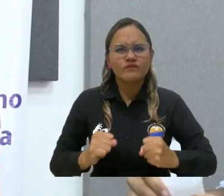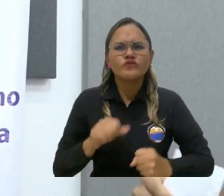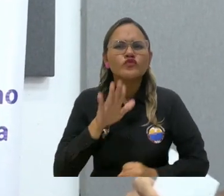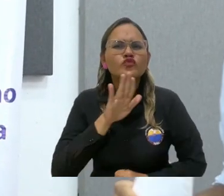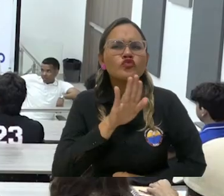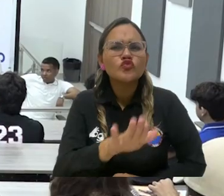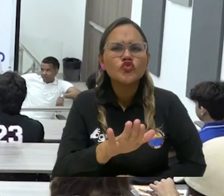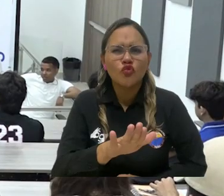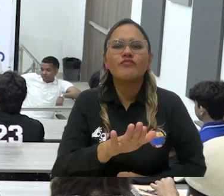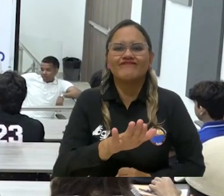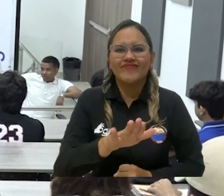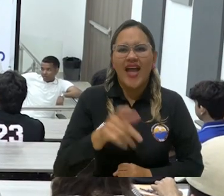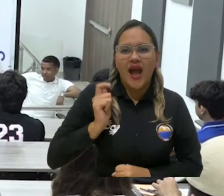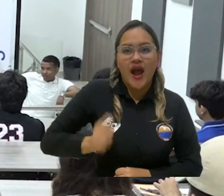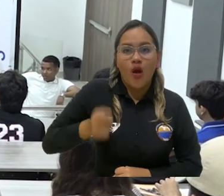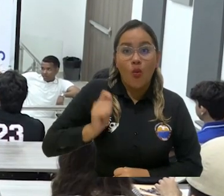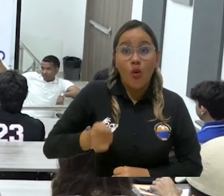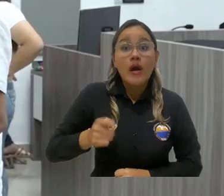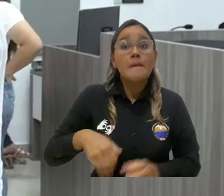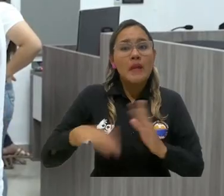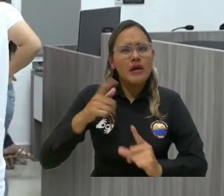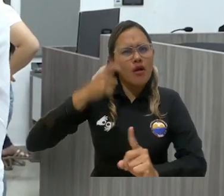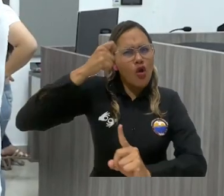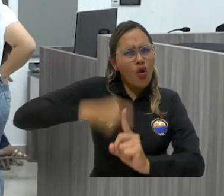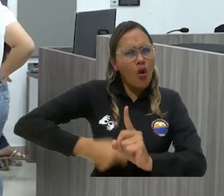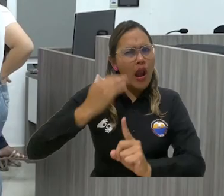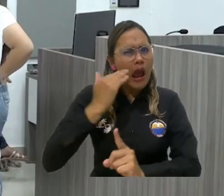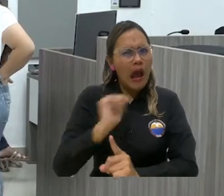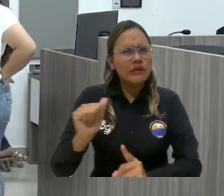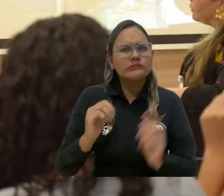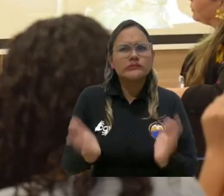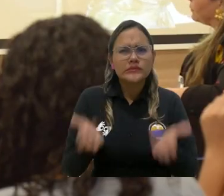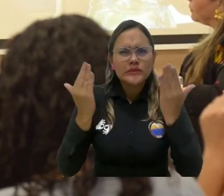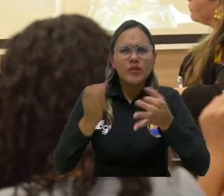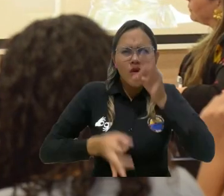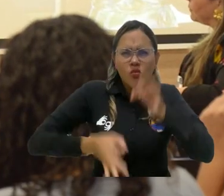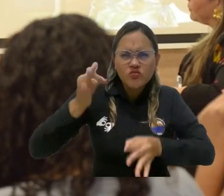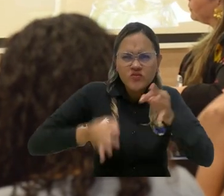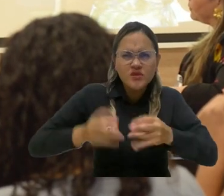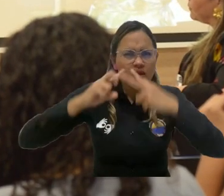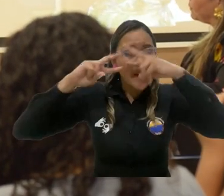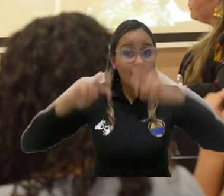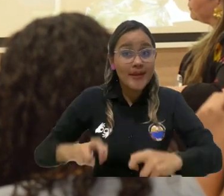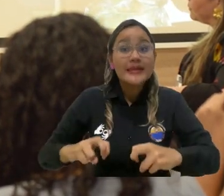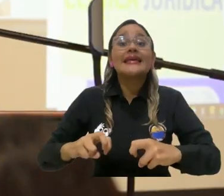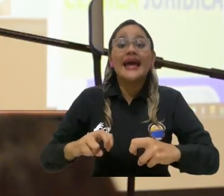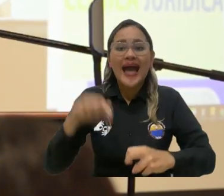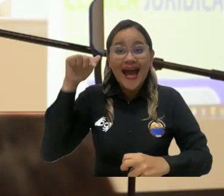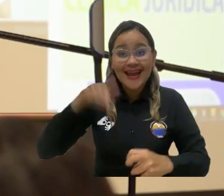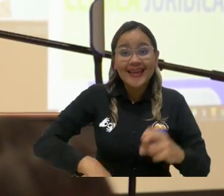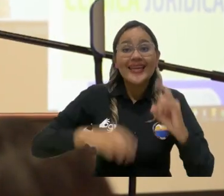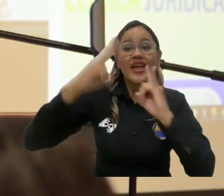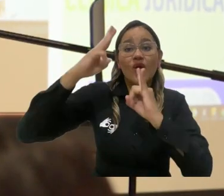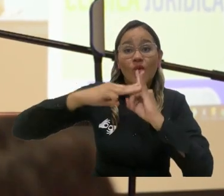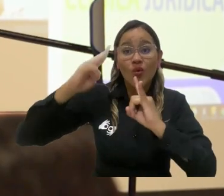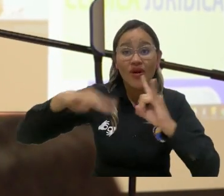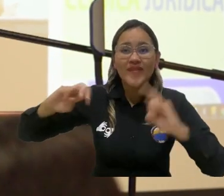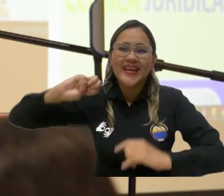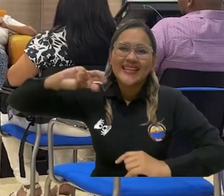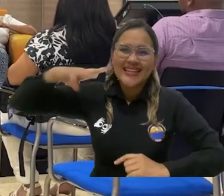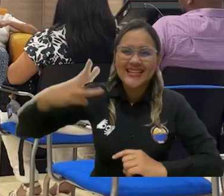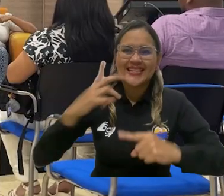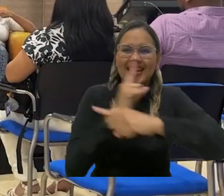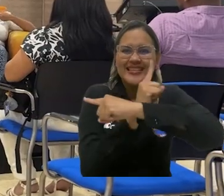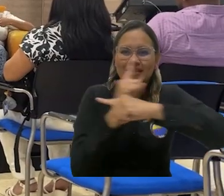Como un espacio para empoderar el ejercicio de la abogacía y destacando el rol de la mujer como agente de la justicia y la investigación, se